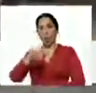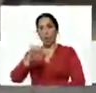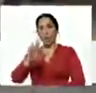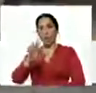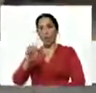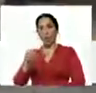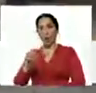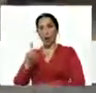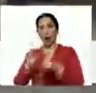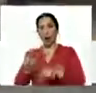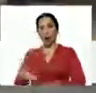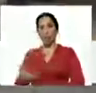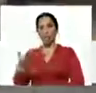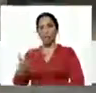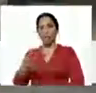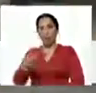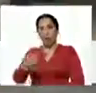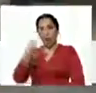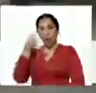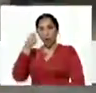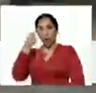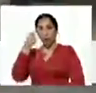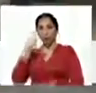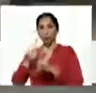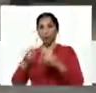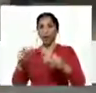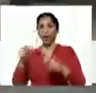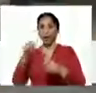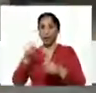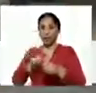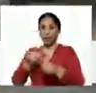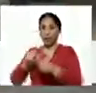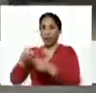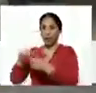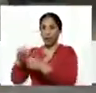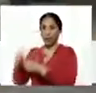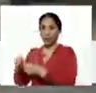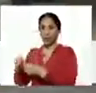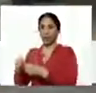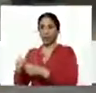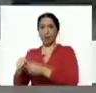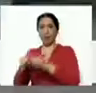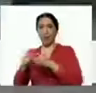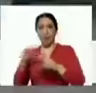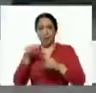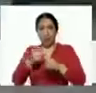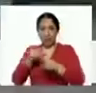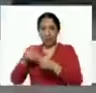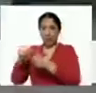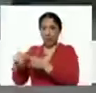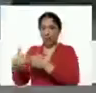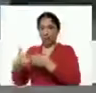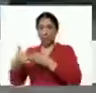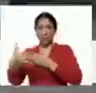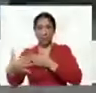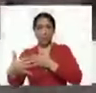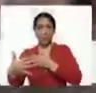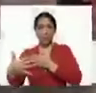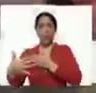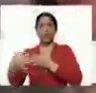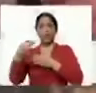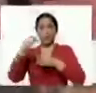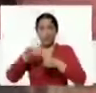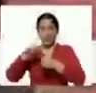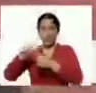importante el arroz para la semilla semilla para los próximos periodos de